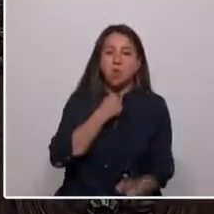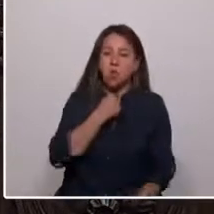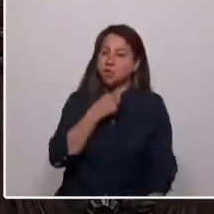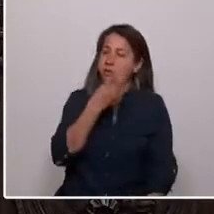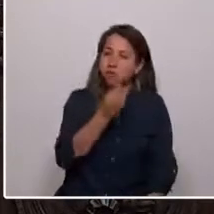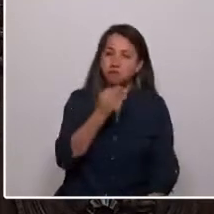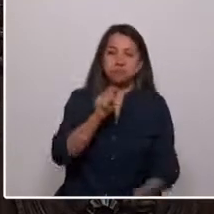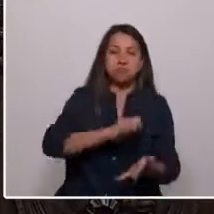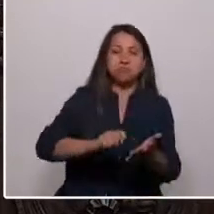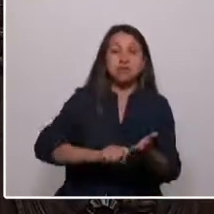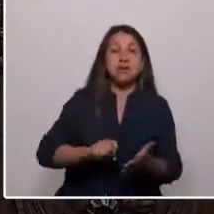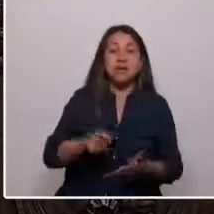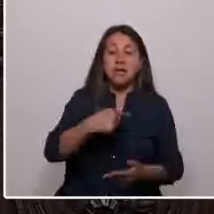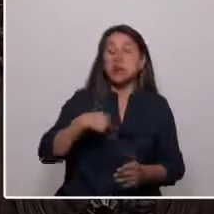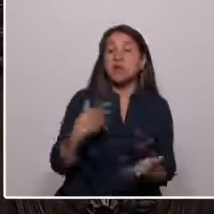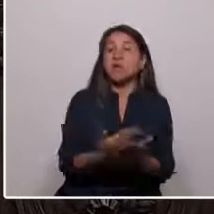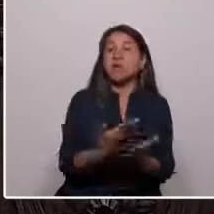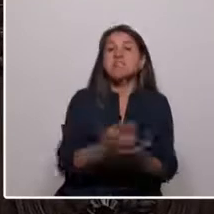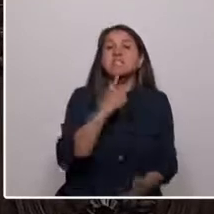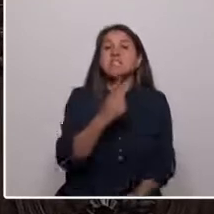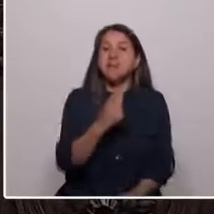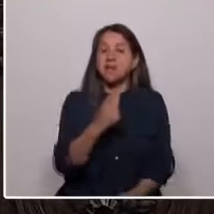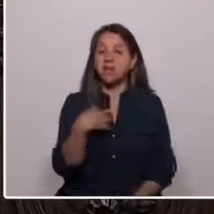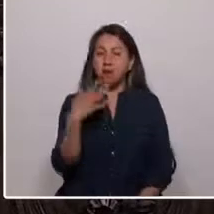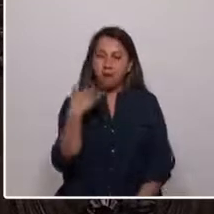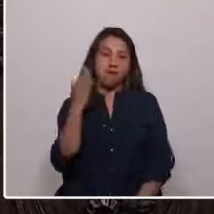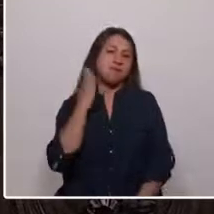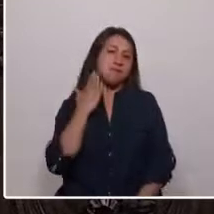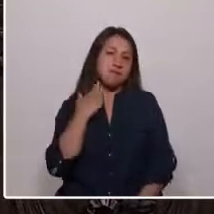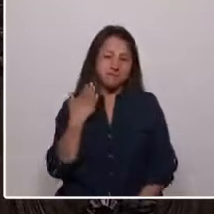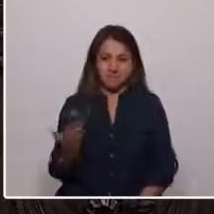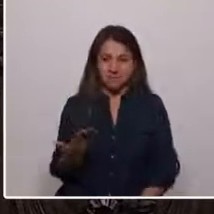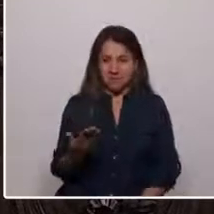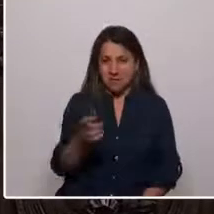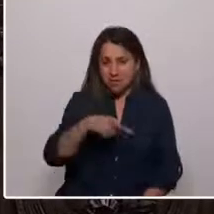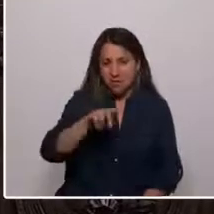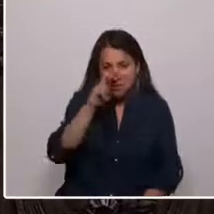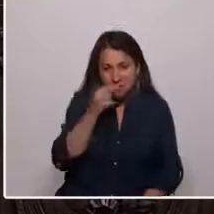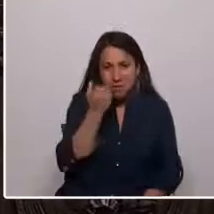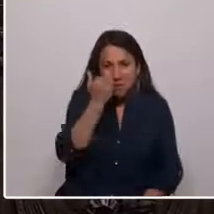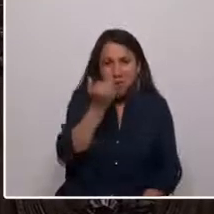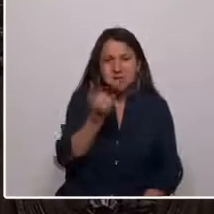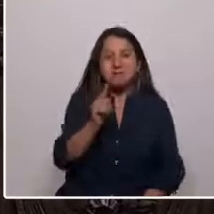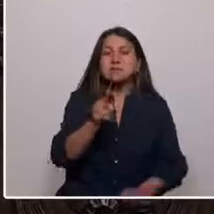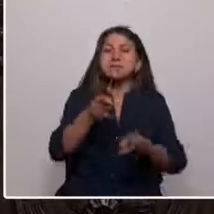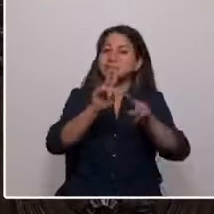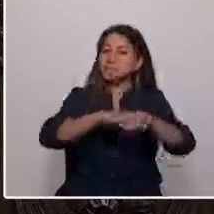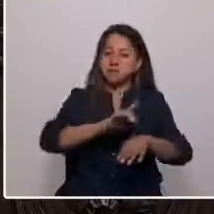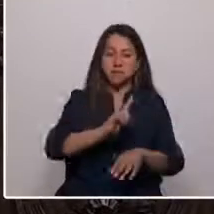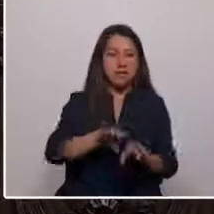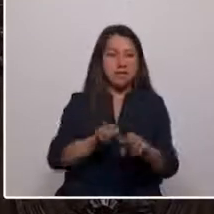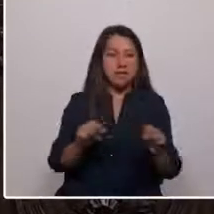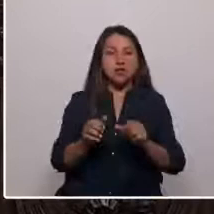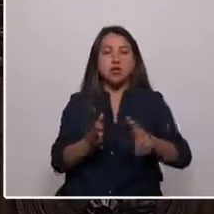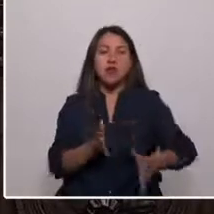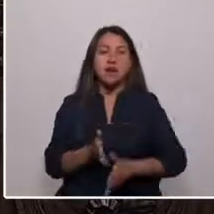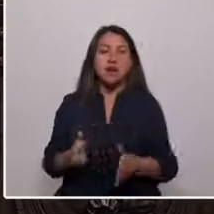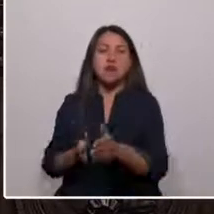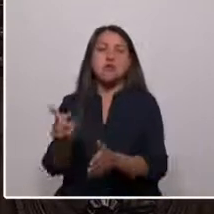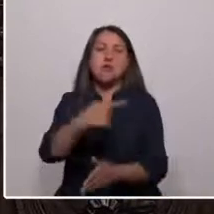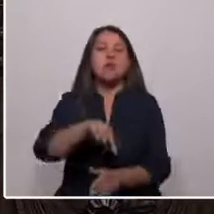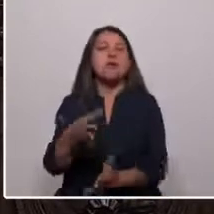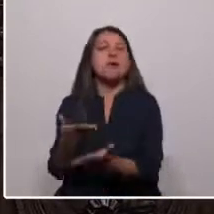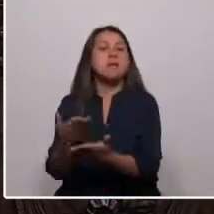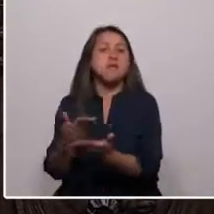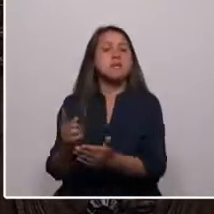Y se aprovechan de ellas los pícaros, los linces y los sinvergüenzas. No dejemos pavimentado el camino de esos sinvergüenzas. No seamos